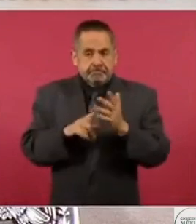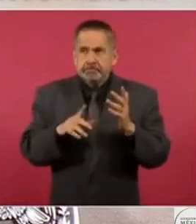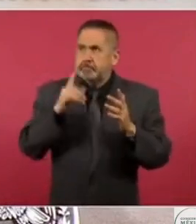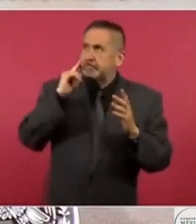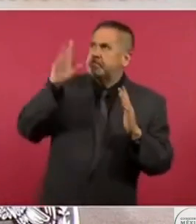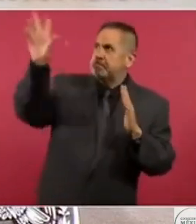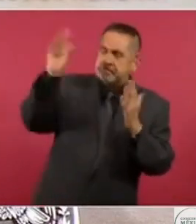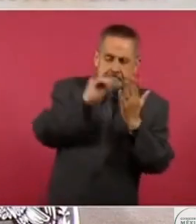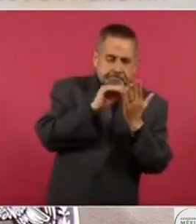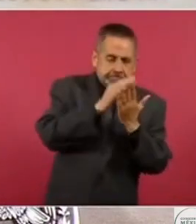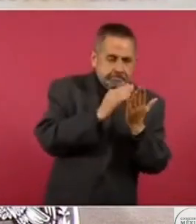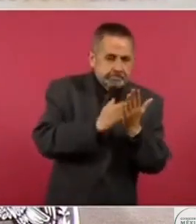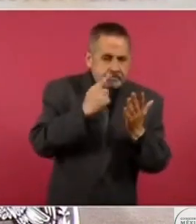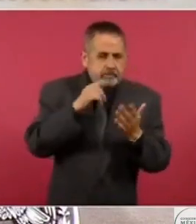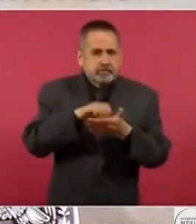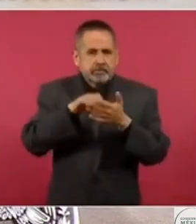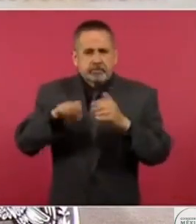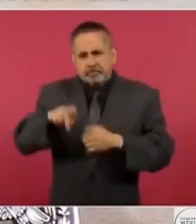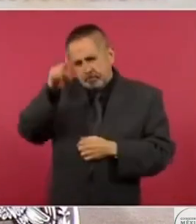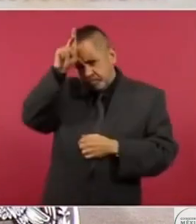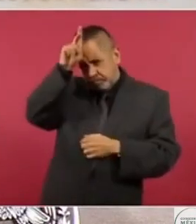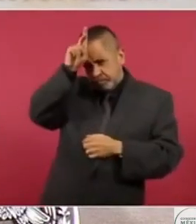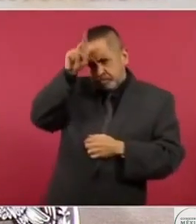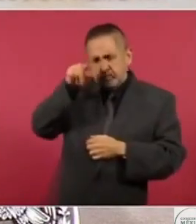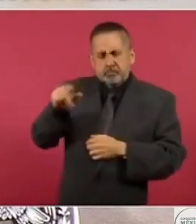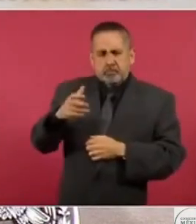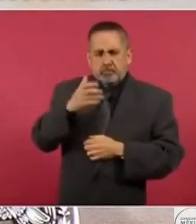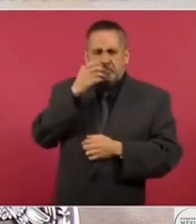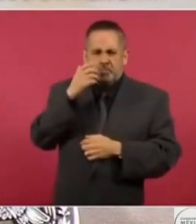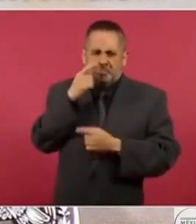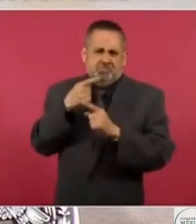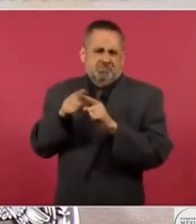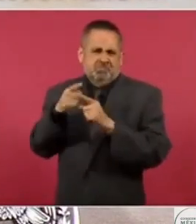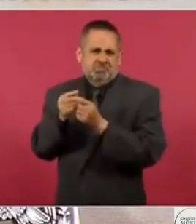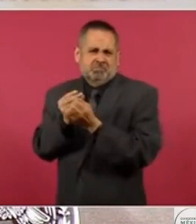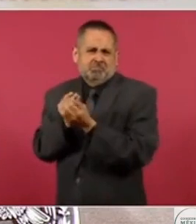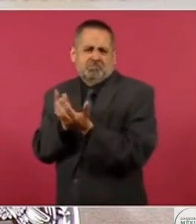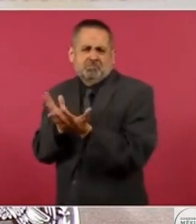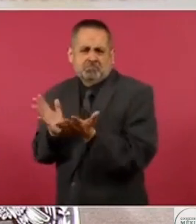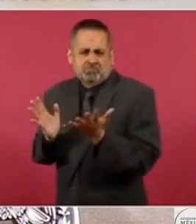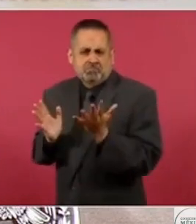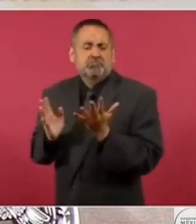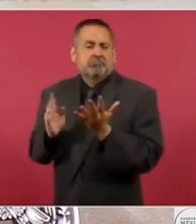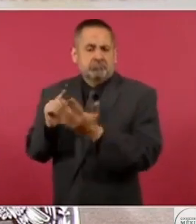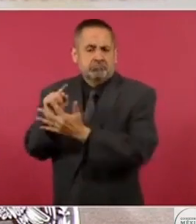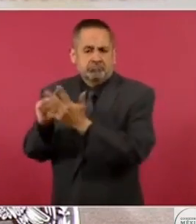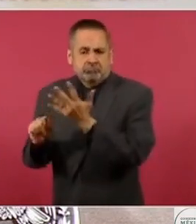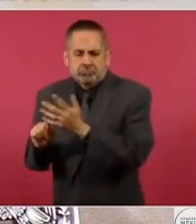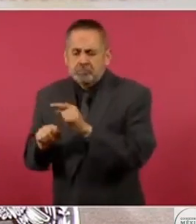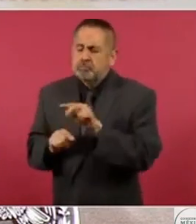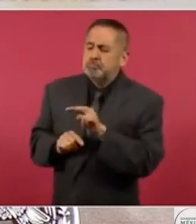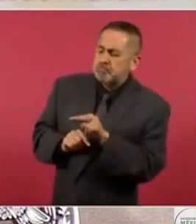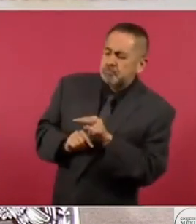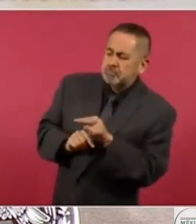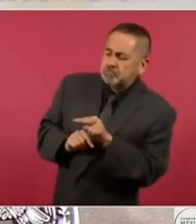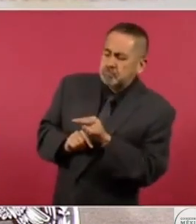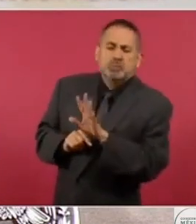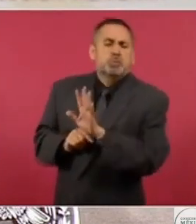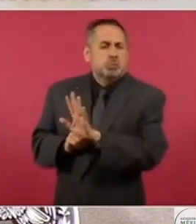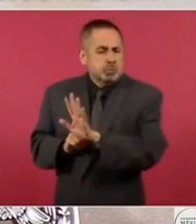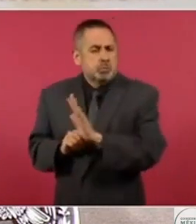ubicarlo. En Perú, por ejemplo, es toda una gama de posibilidades y lo tenemos ya en un